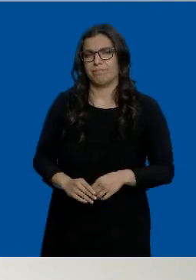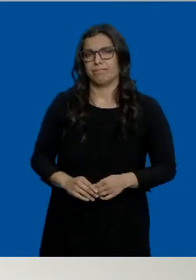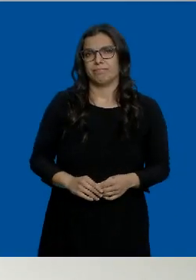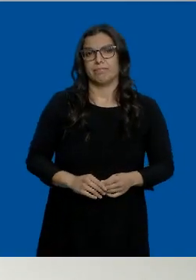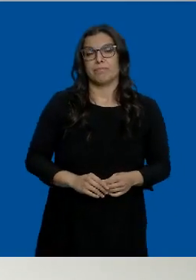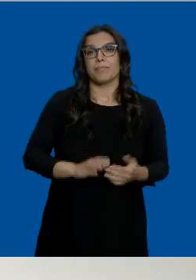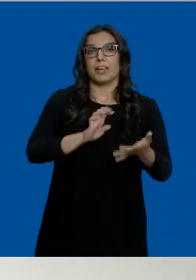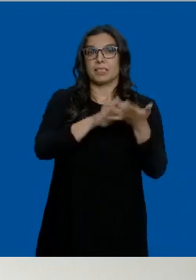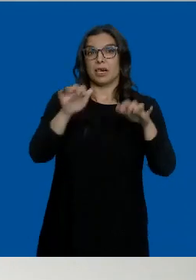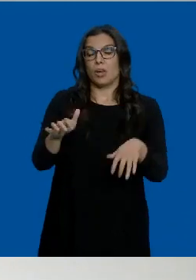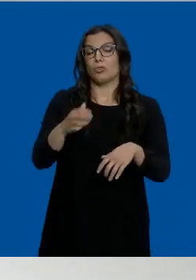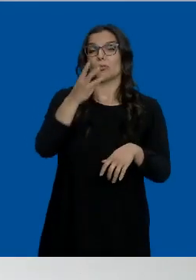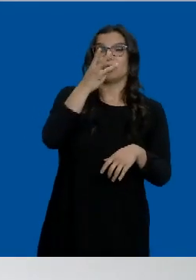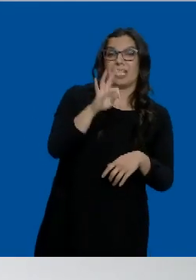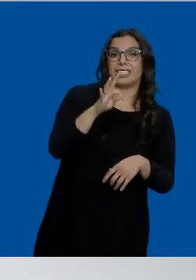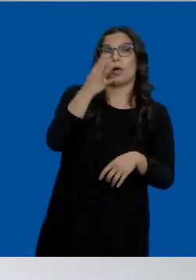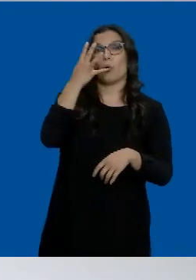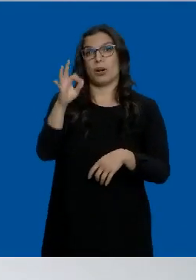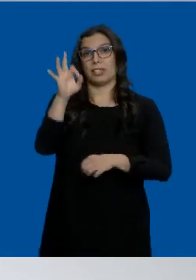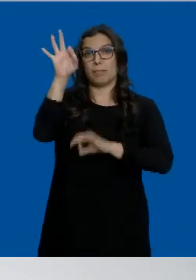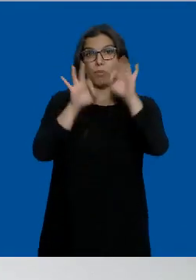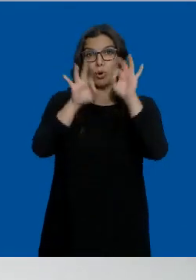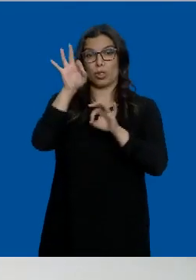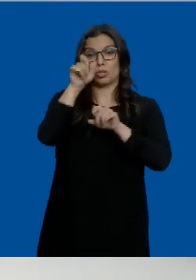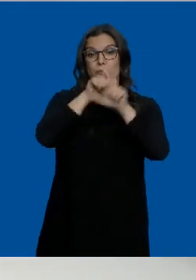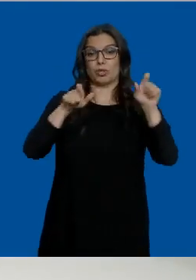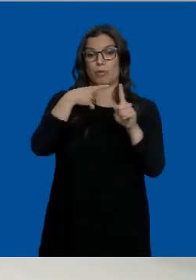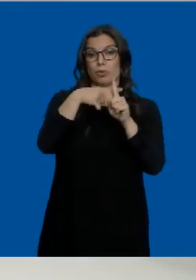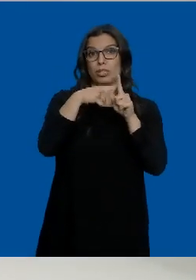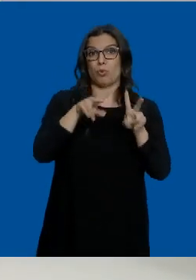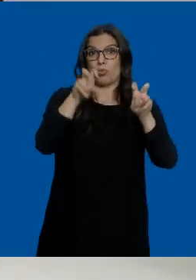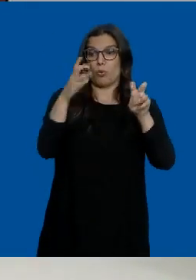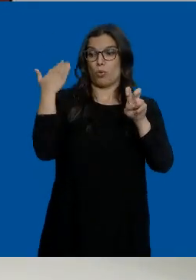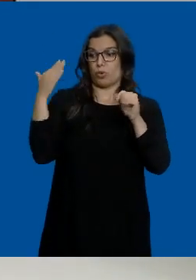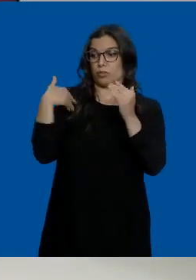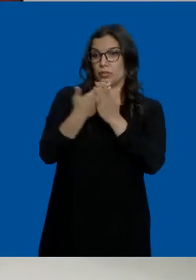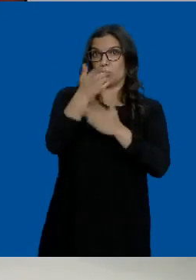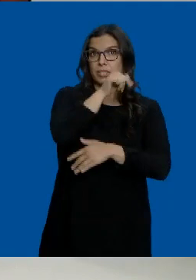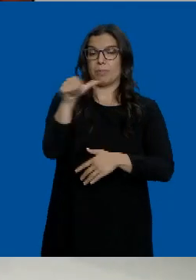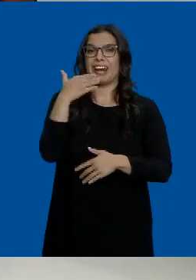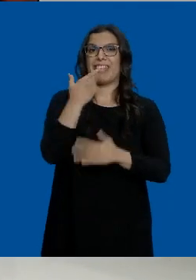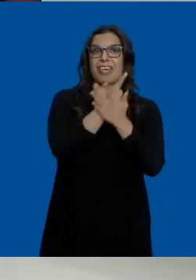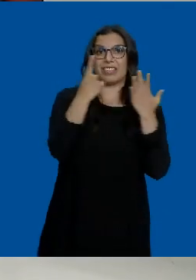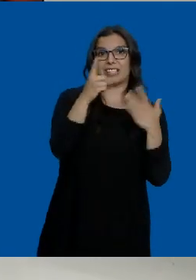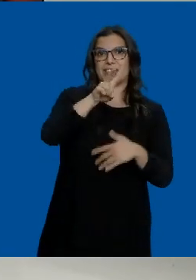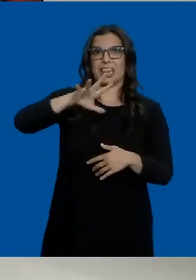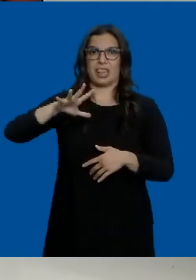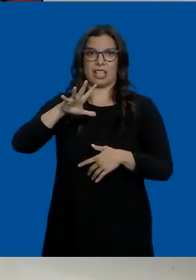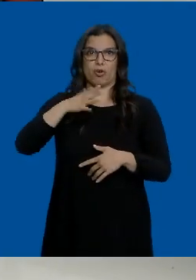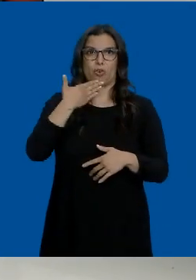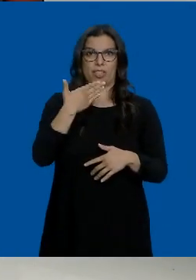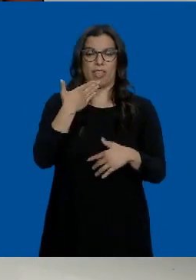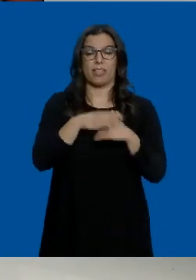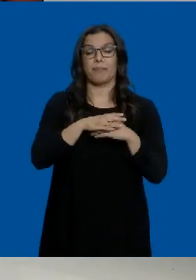En Castilla y León, entre un 30 y un 40% de los nuevos casos en la última semana tienen entre 16 y 25 años.